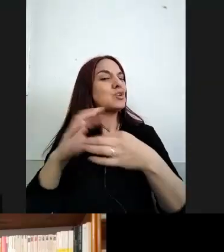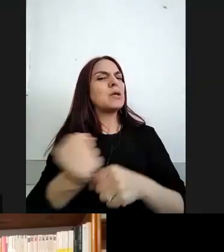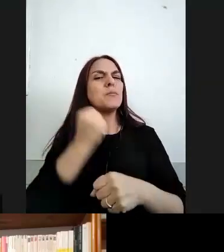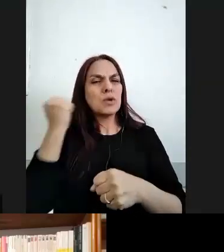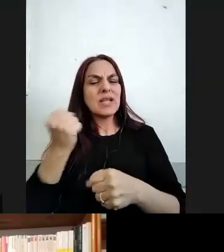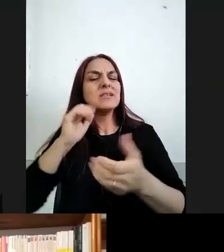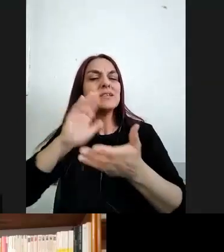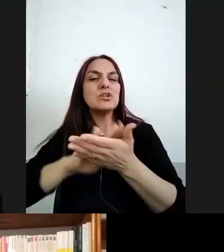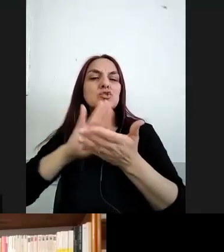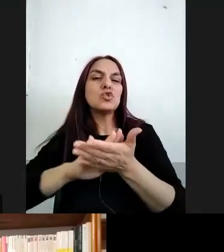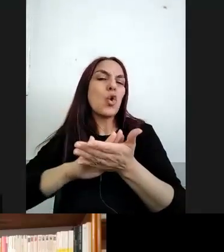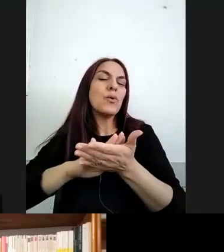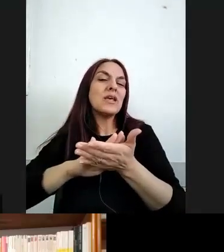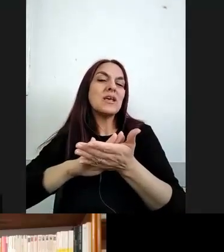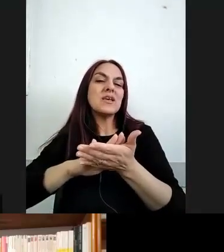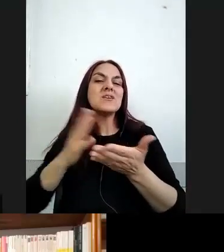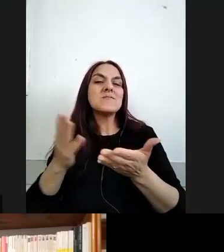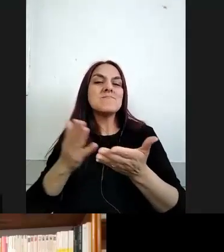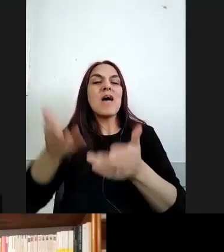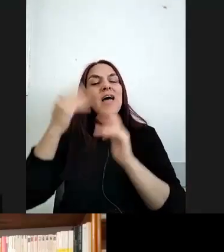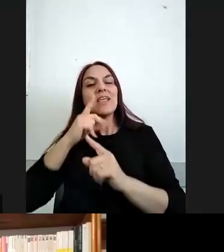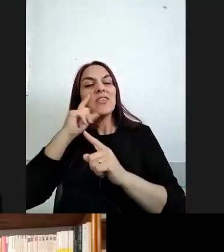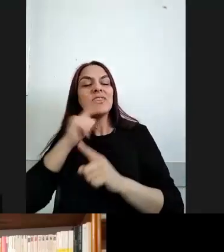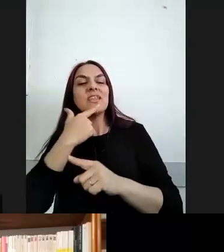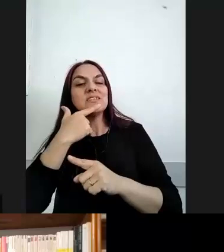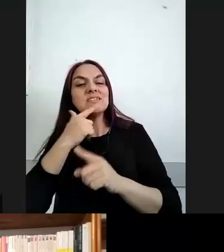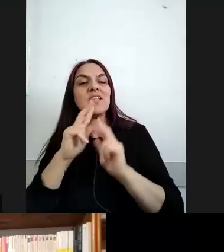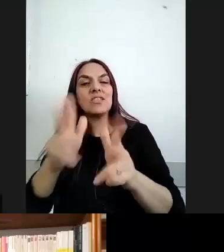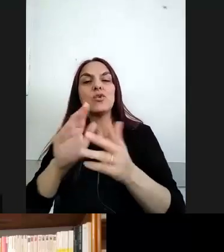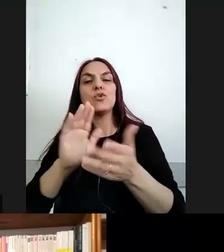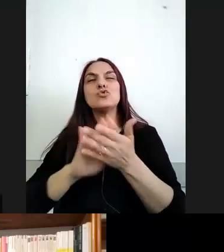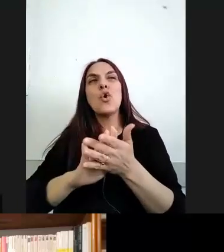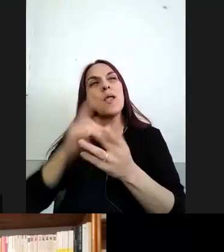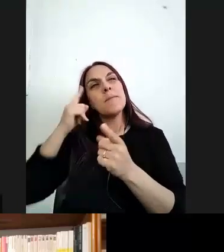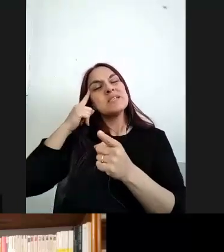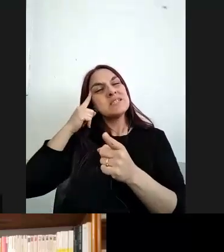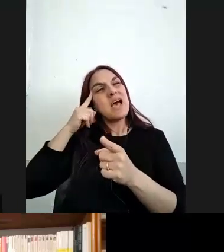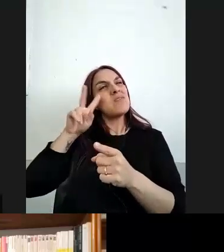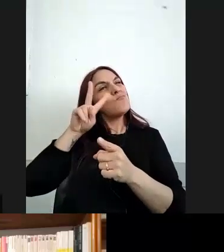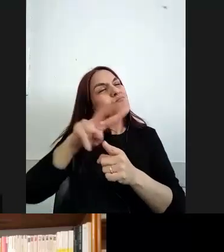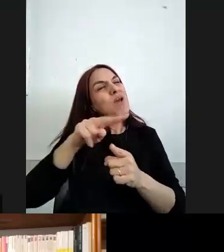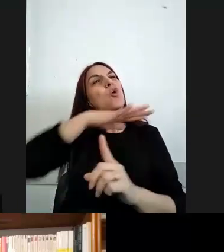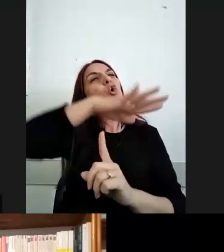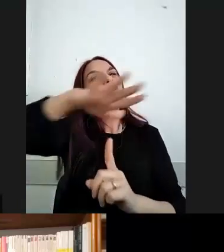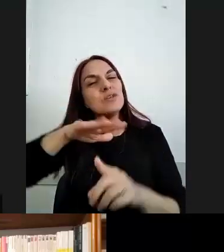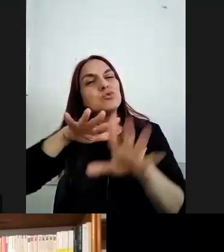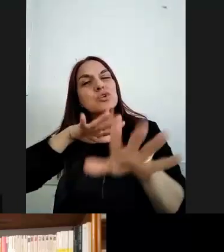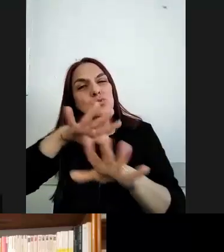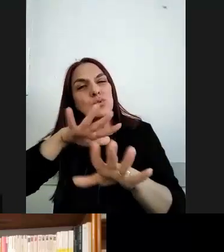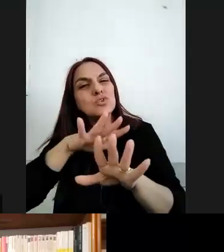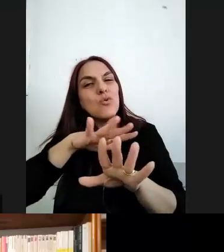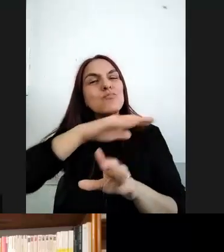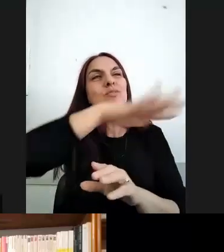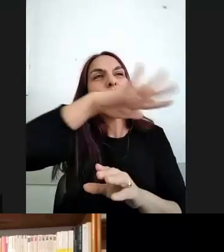relación a lo situado también de lo que planteaba Adri poder pensar los contextos ¿no? y las coyunturas en donde estamos eh sosteniendo estas